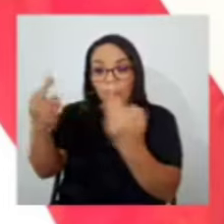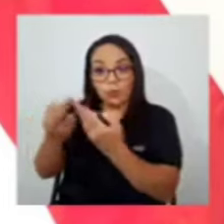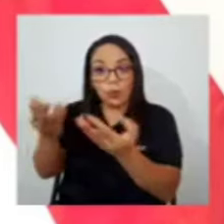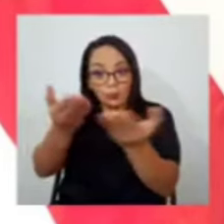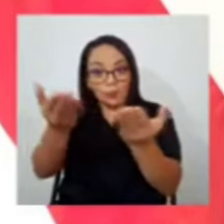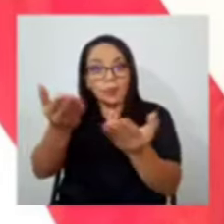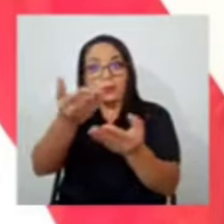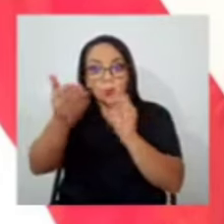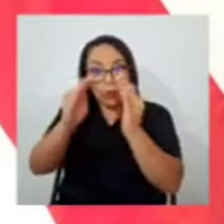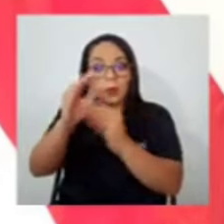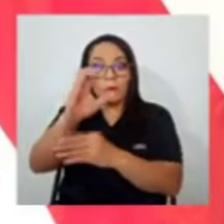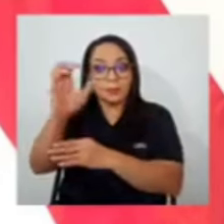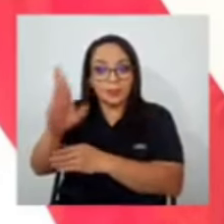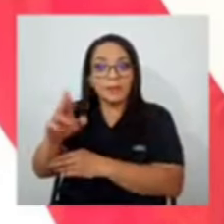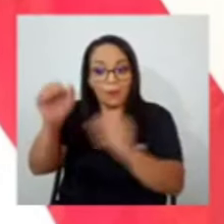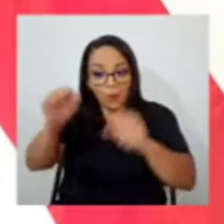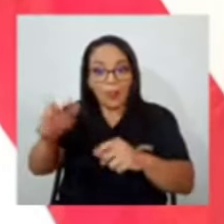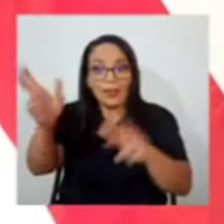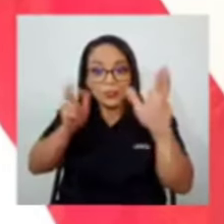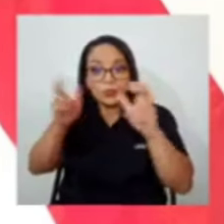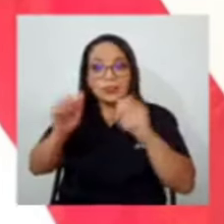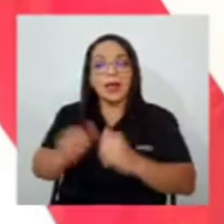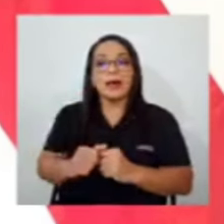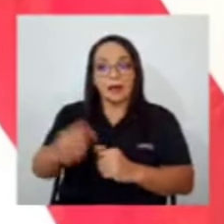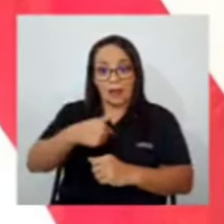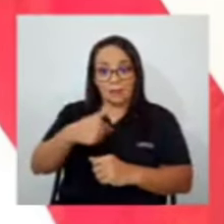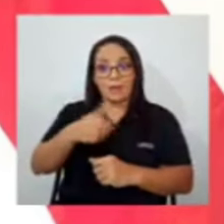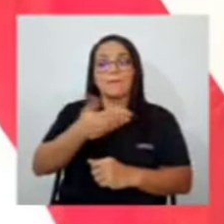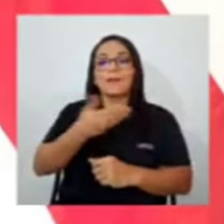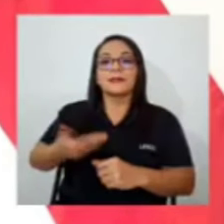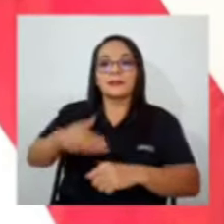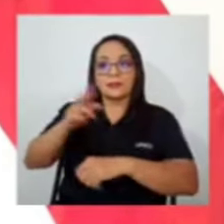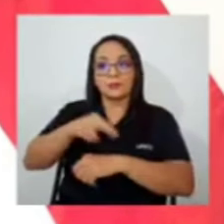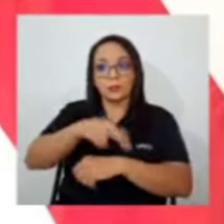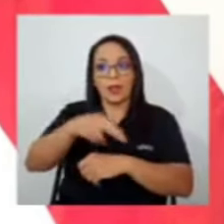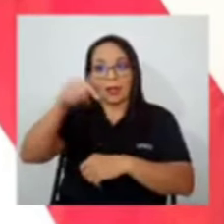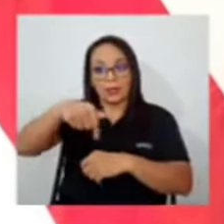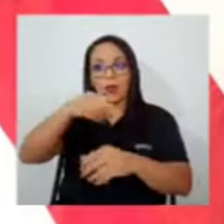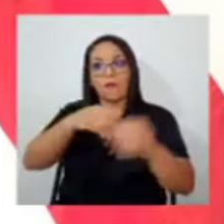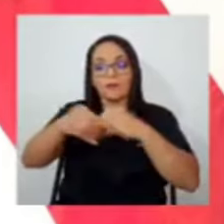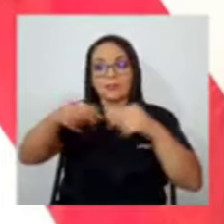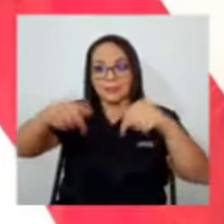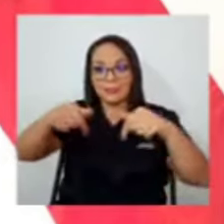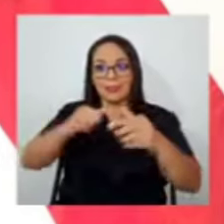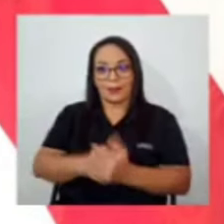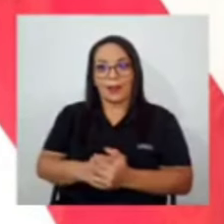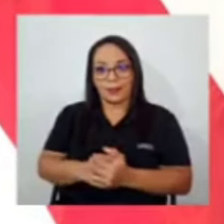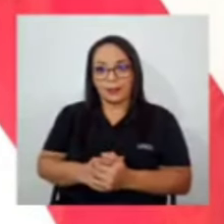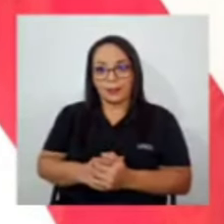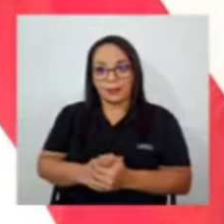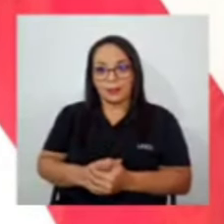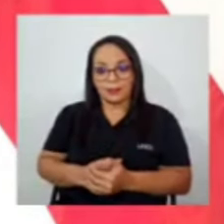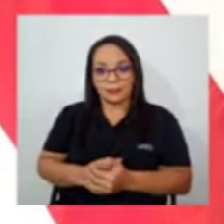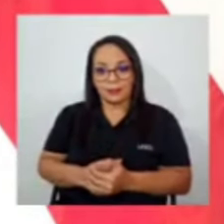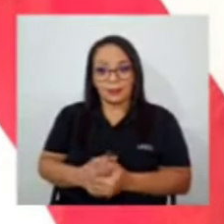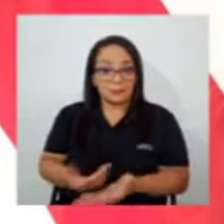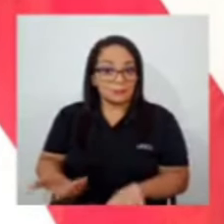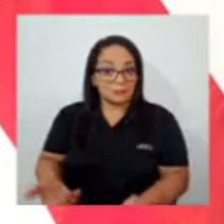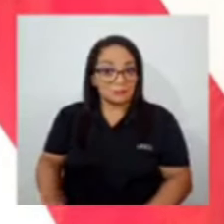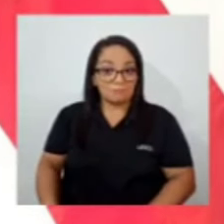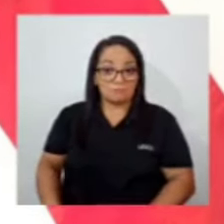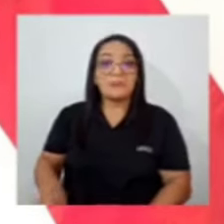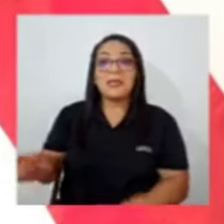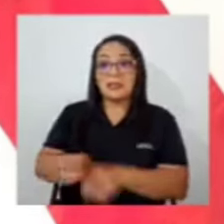pueda oír al presidente de la república en su oficina, la de oficina de ella, y a la